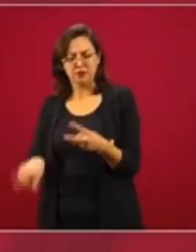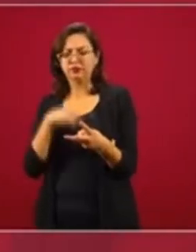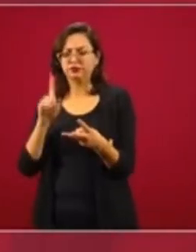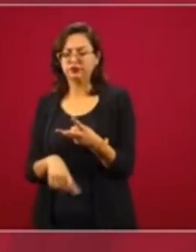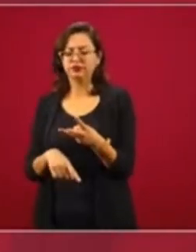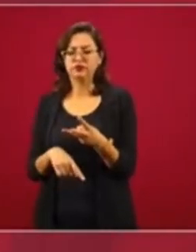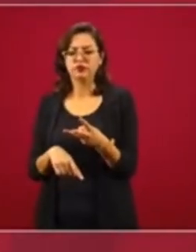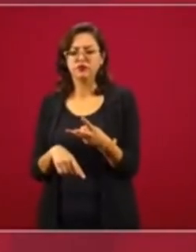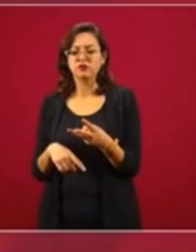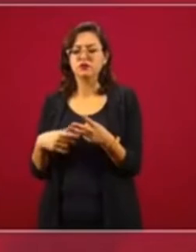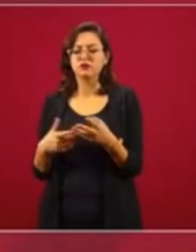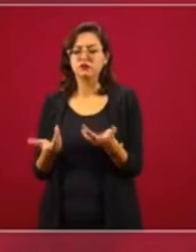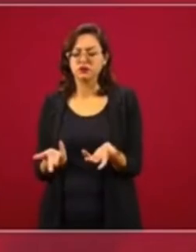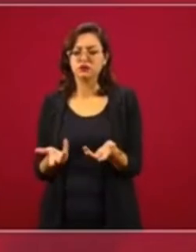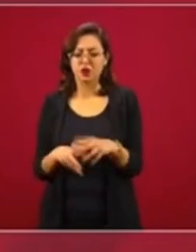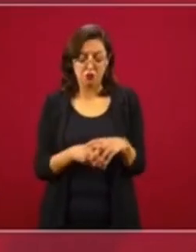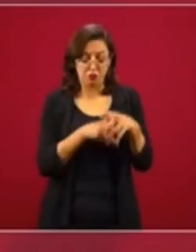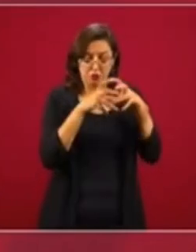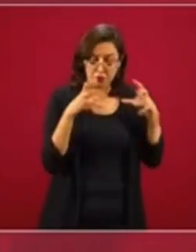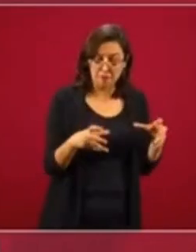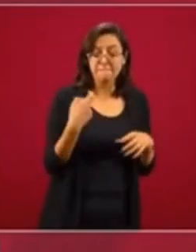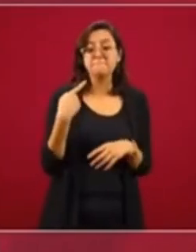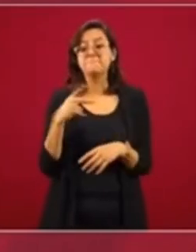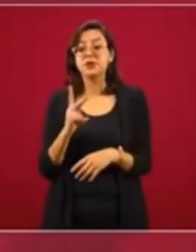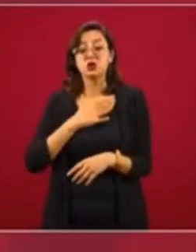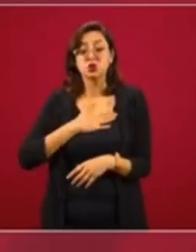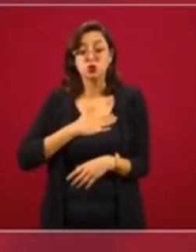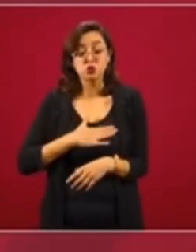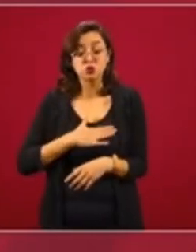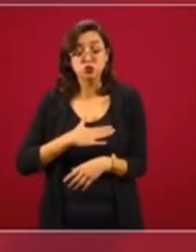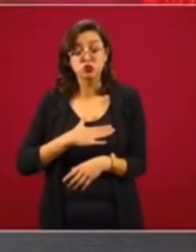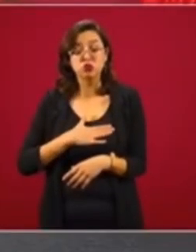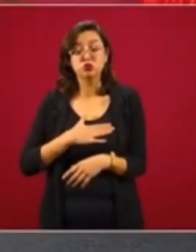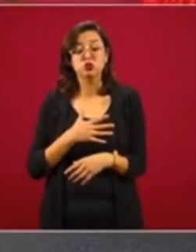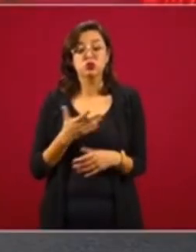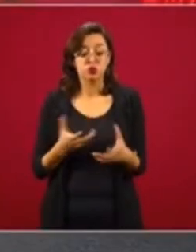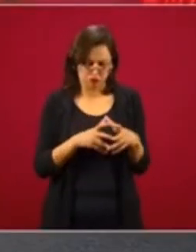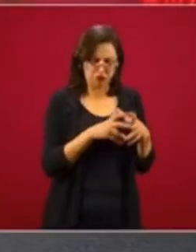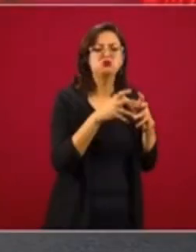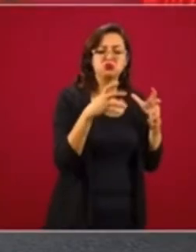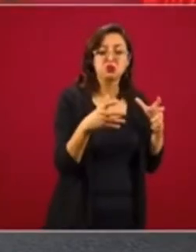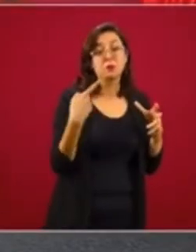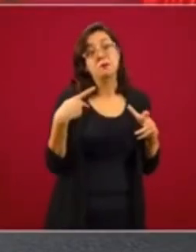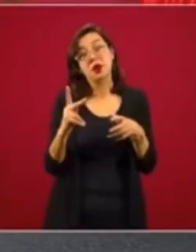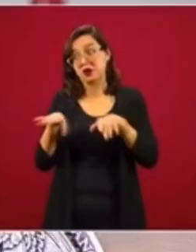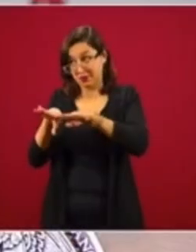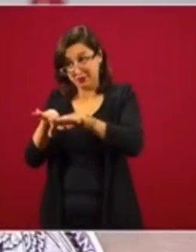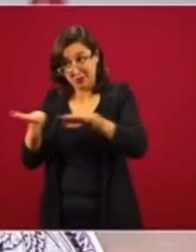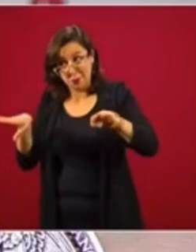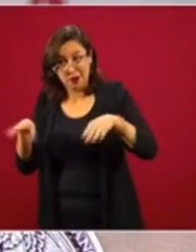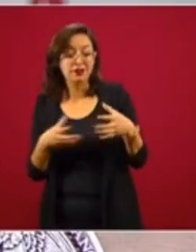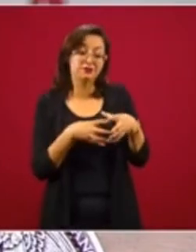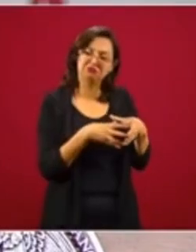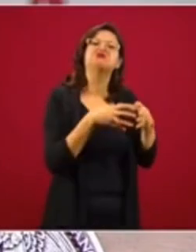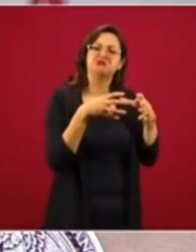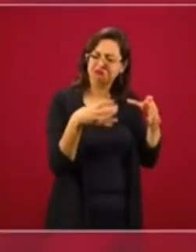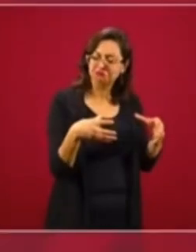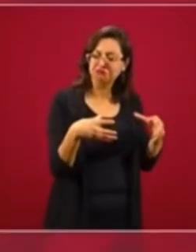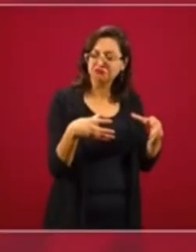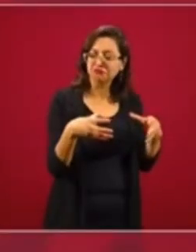crecimiento, pero justicia, crecimiento, pero democracia, crecimiento